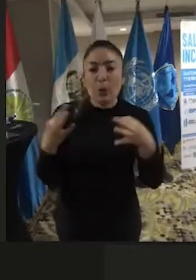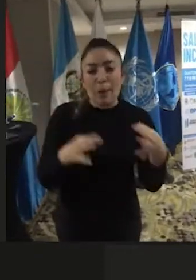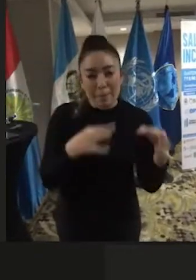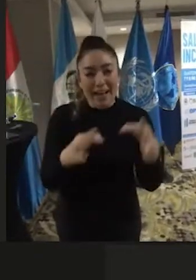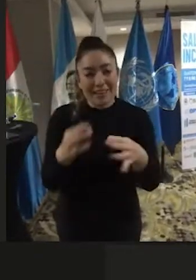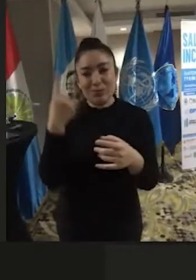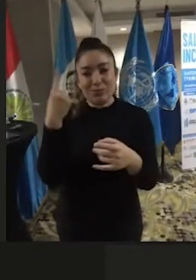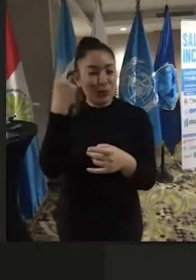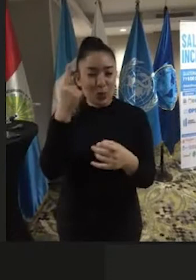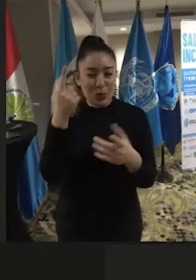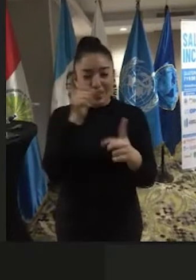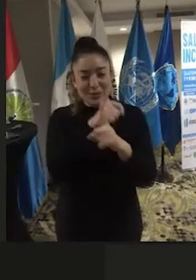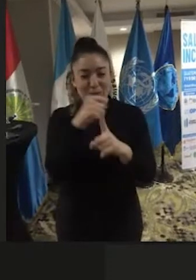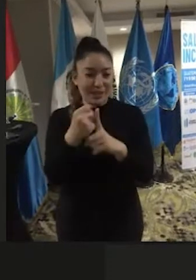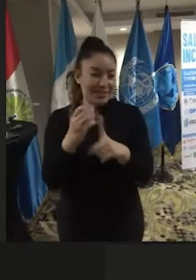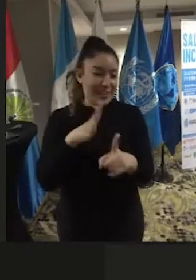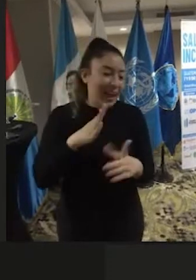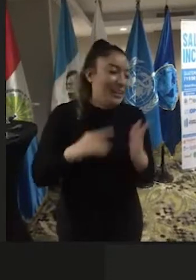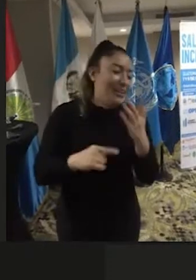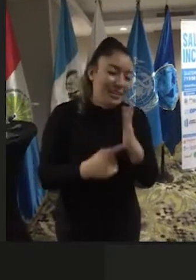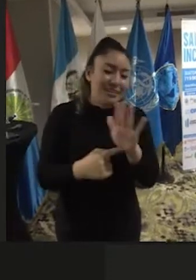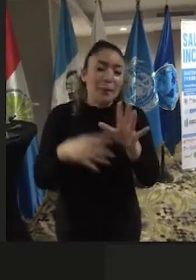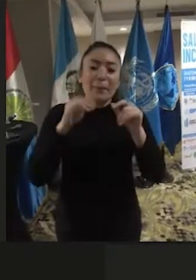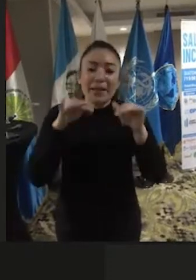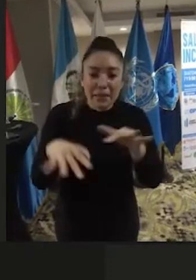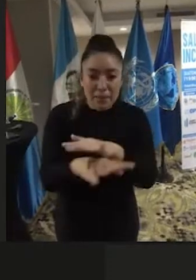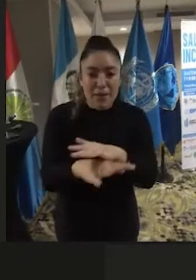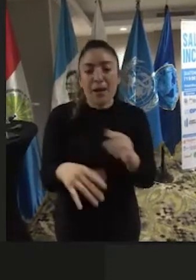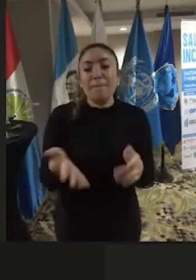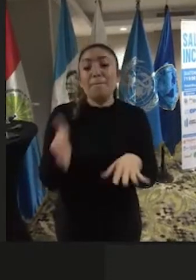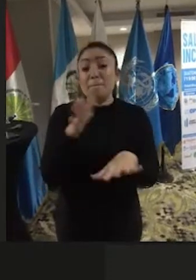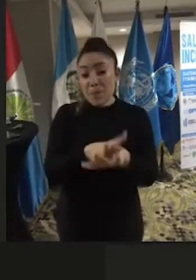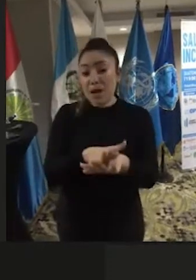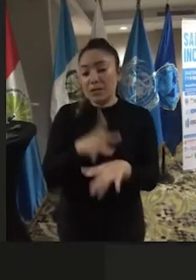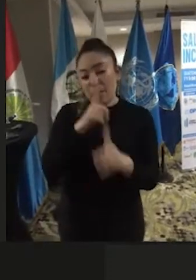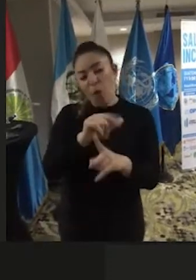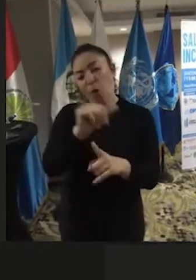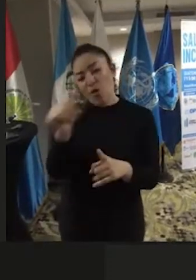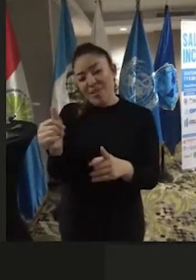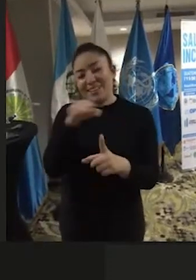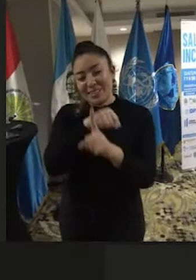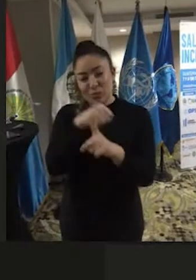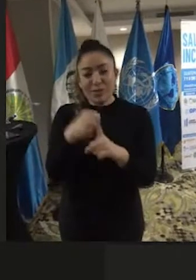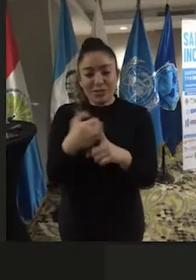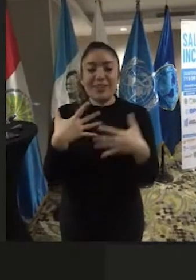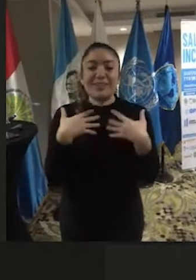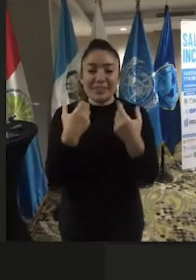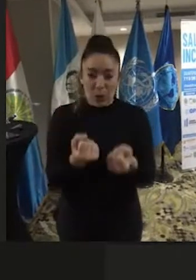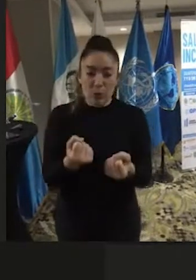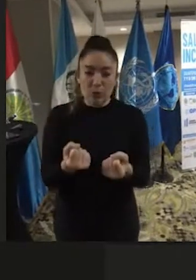por todas las problemáticas que genera la pandemia y además otras circunstancias de salud,